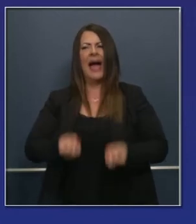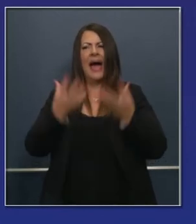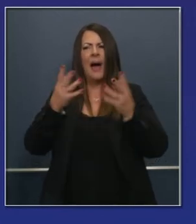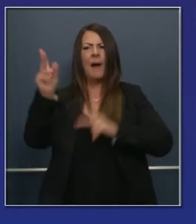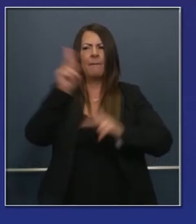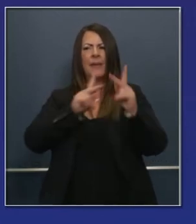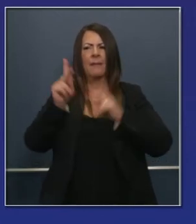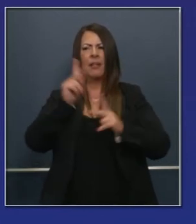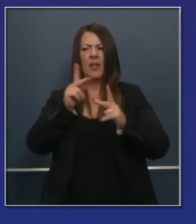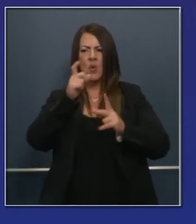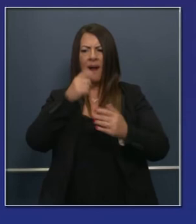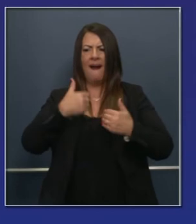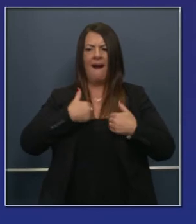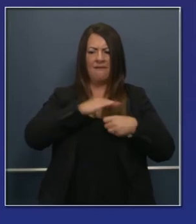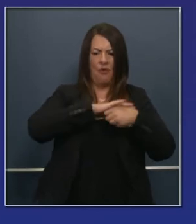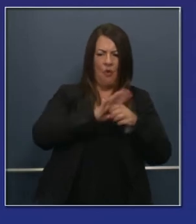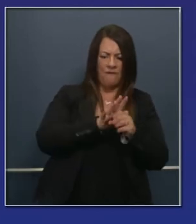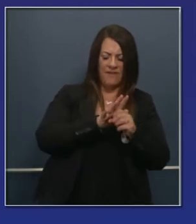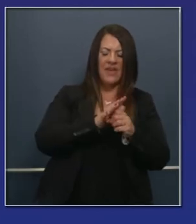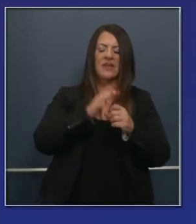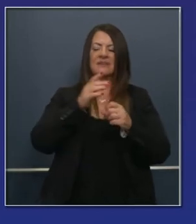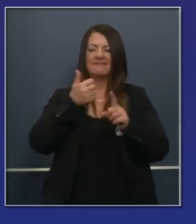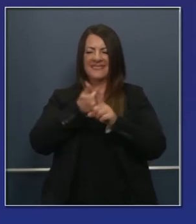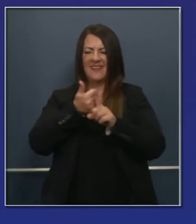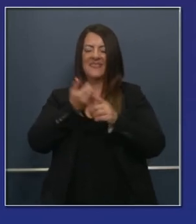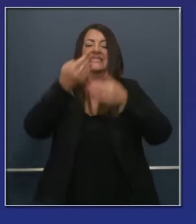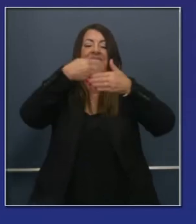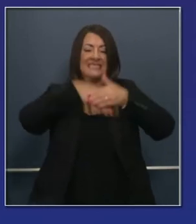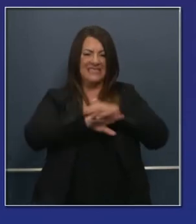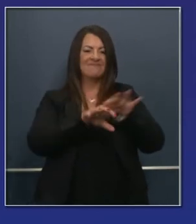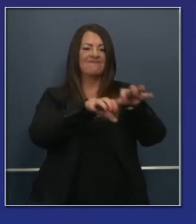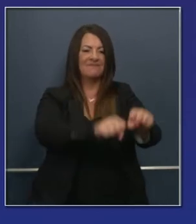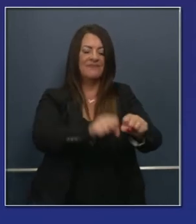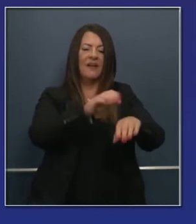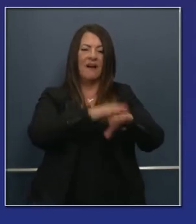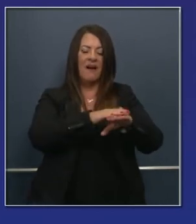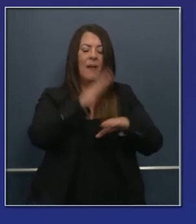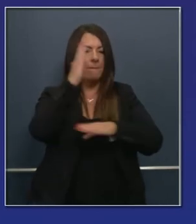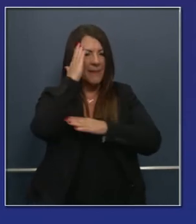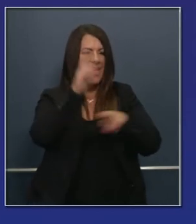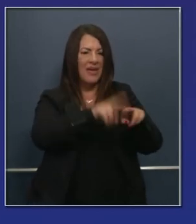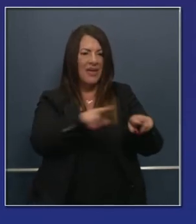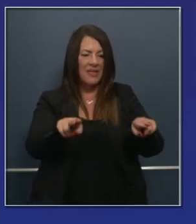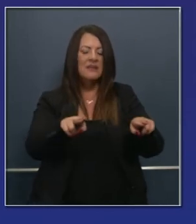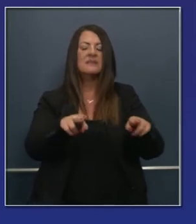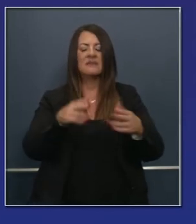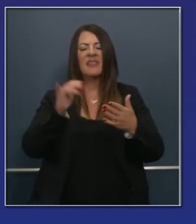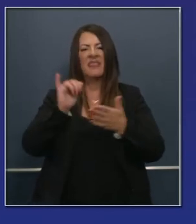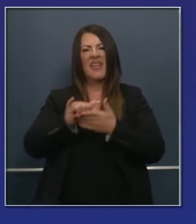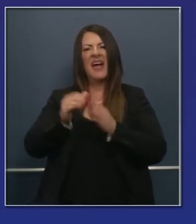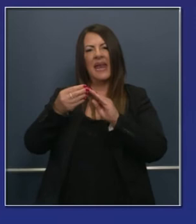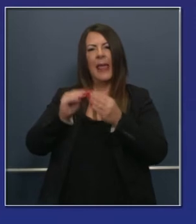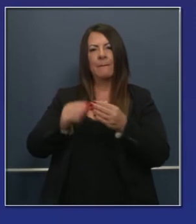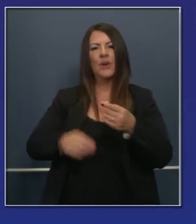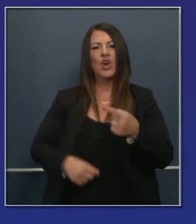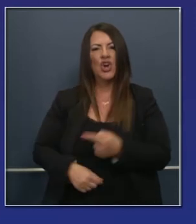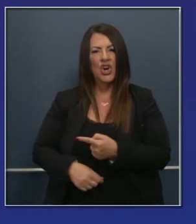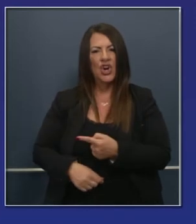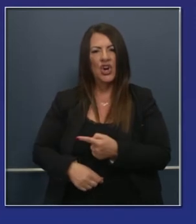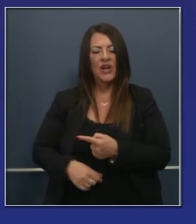estábamos en el 9% del total de la capacidad en cuanto a capacidad de camas